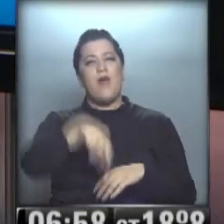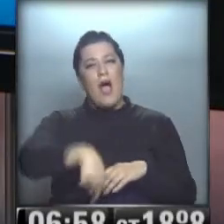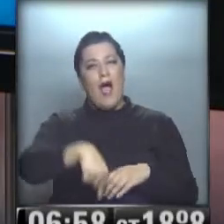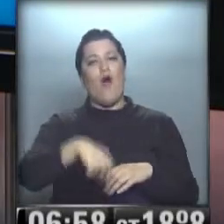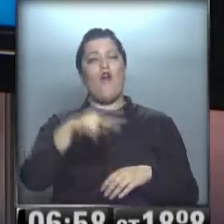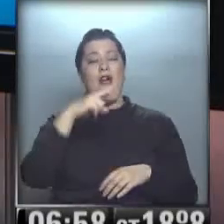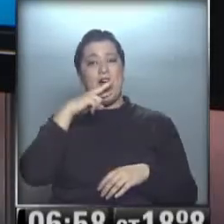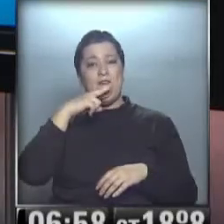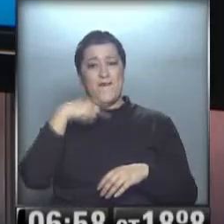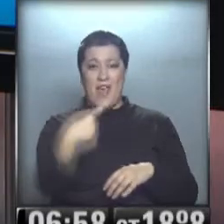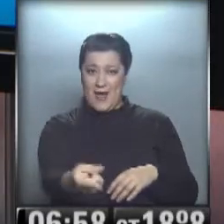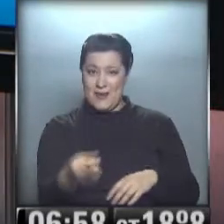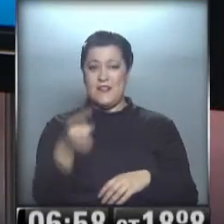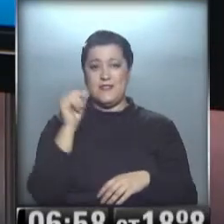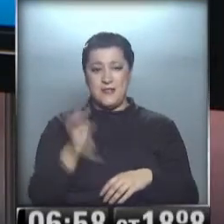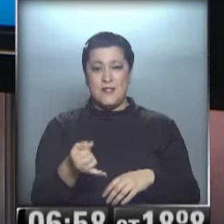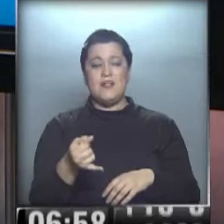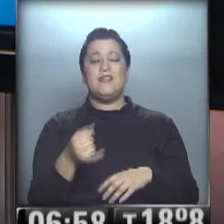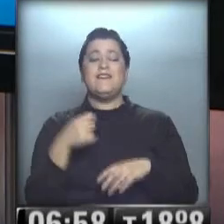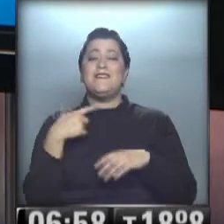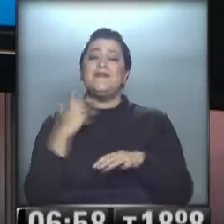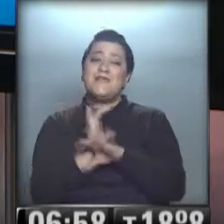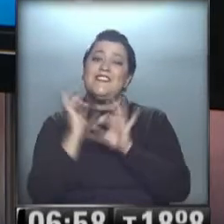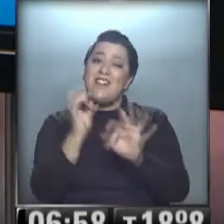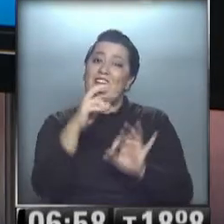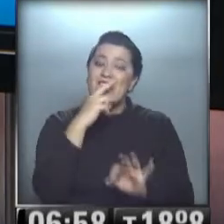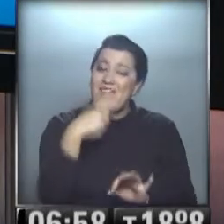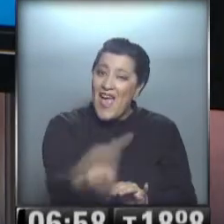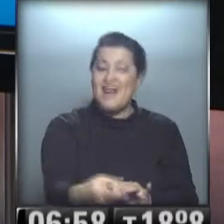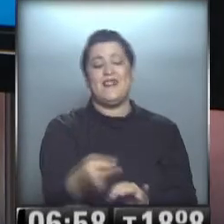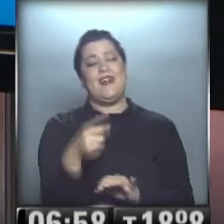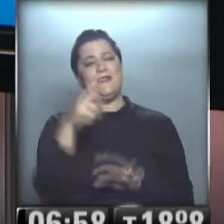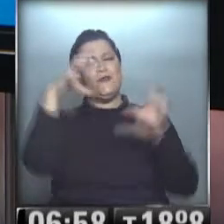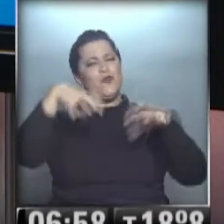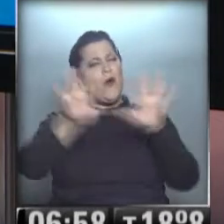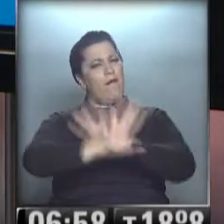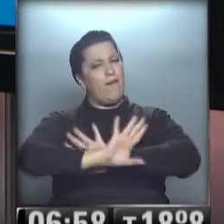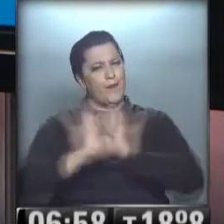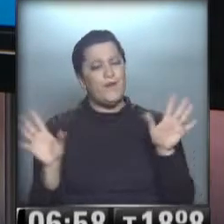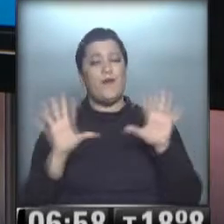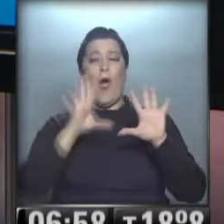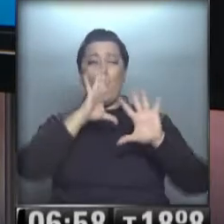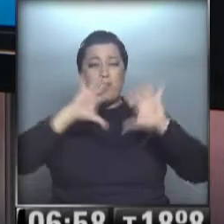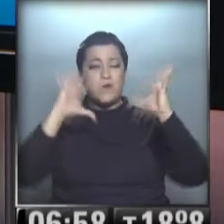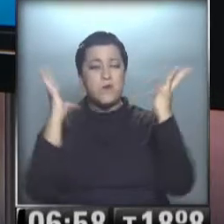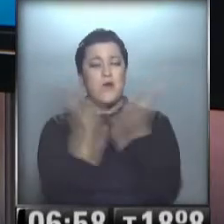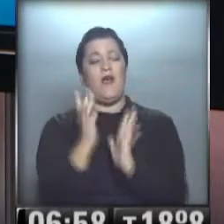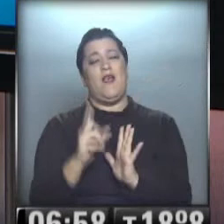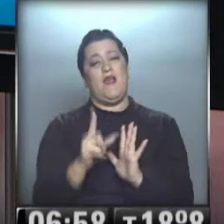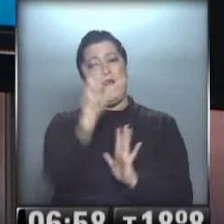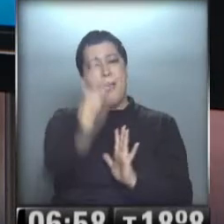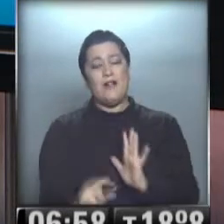viernes ya, ¿no, Cari? Sí. Ya llegamos al viernes, deja de llover. Fíjate, Cari, alta presión en el norte del país.